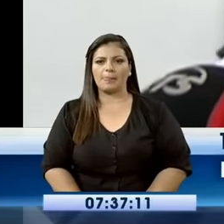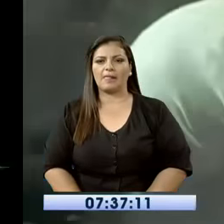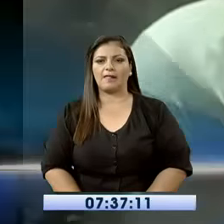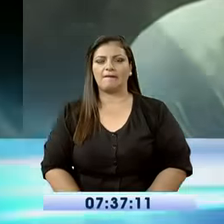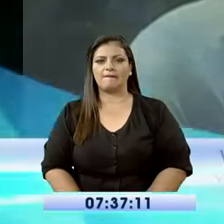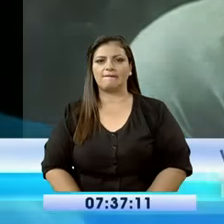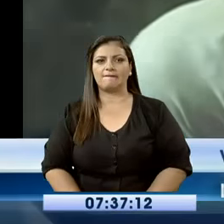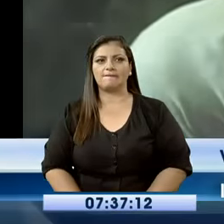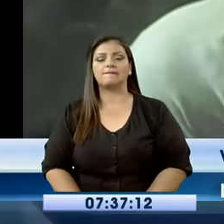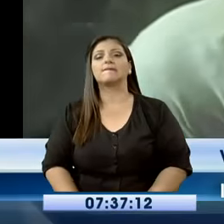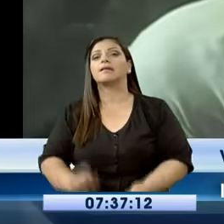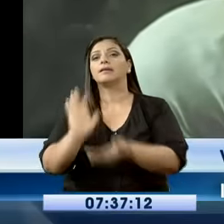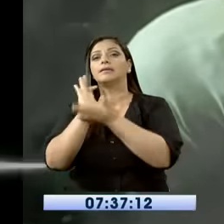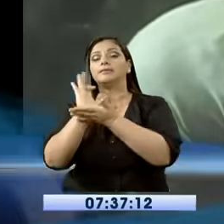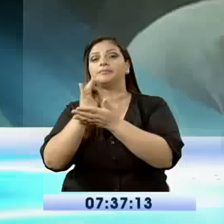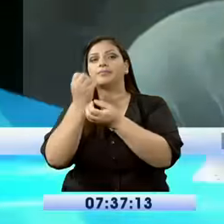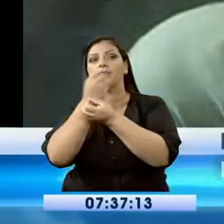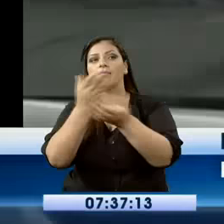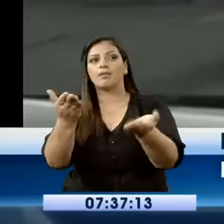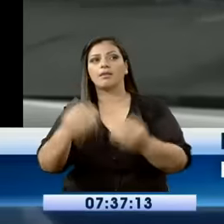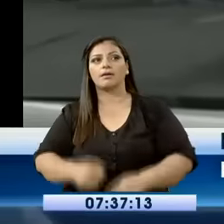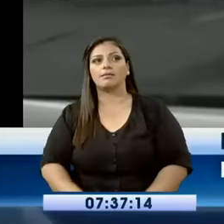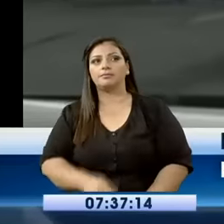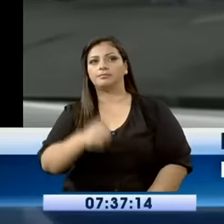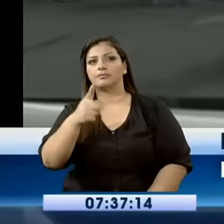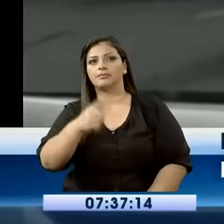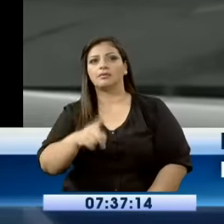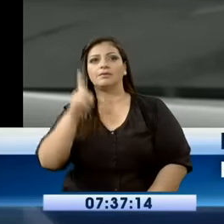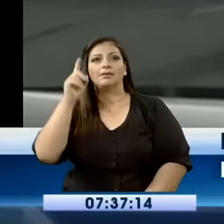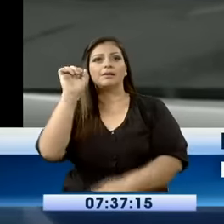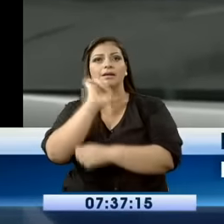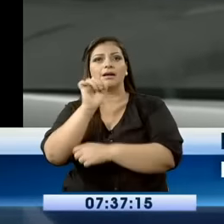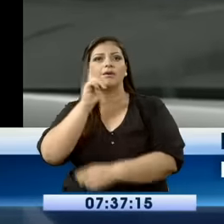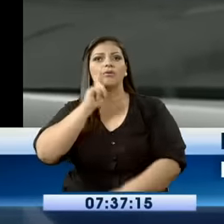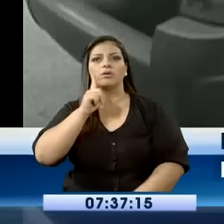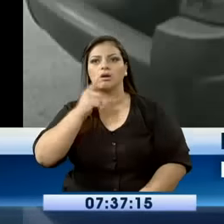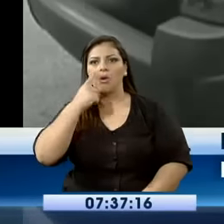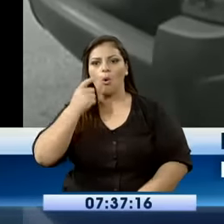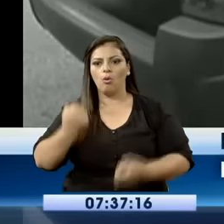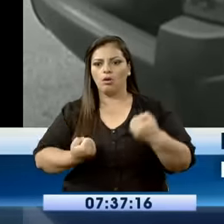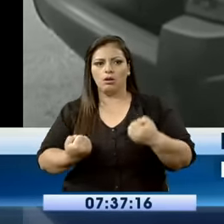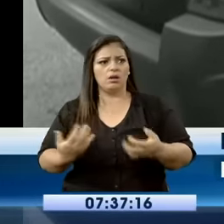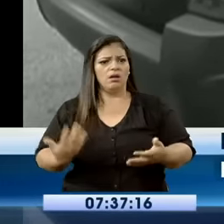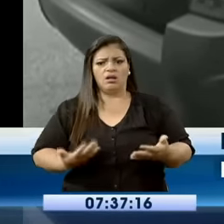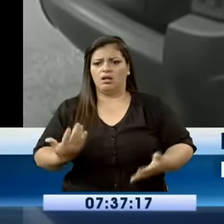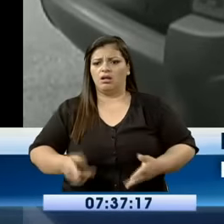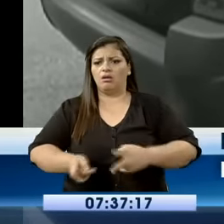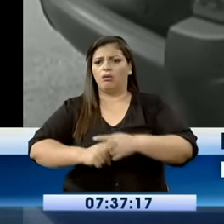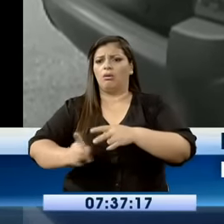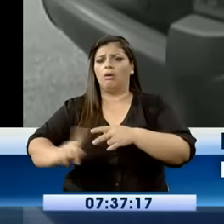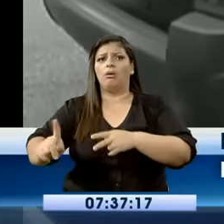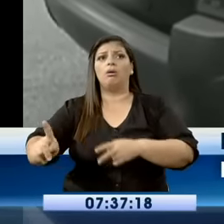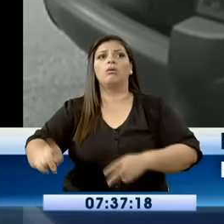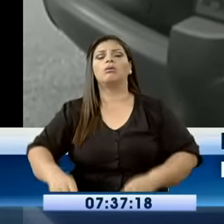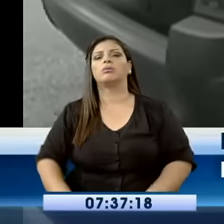vía que está ahí. Testigos además aseguran que el conductor del automóvil negro intentó huir, pero cuadras más adelante fue interceptado por el